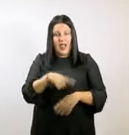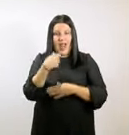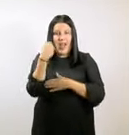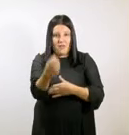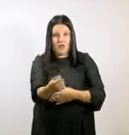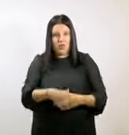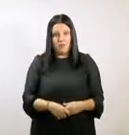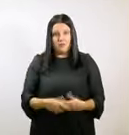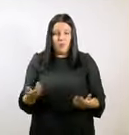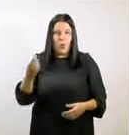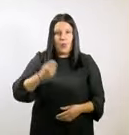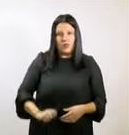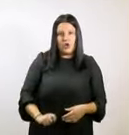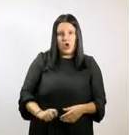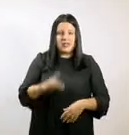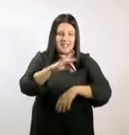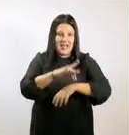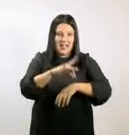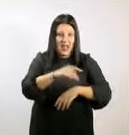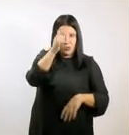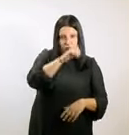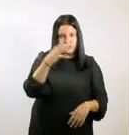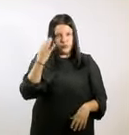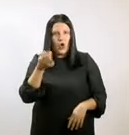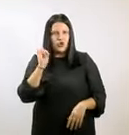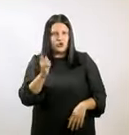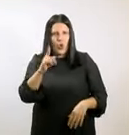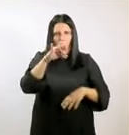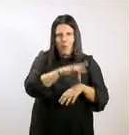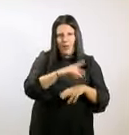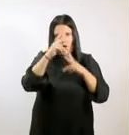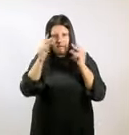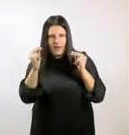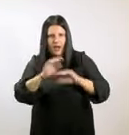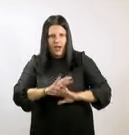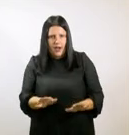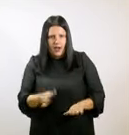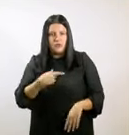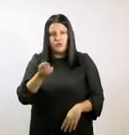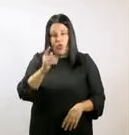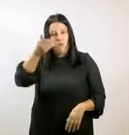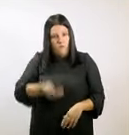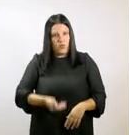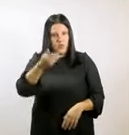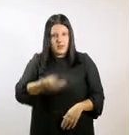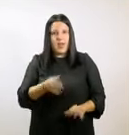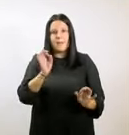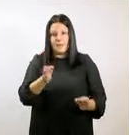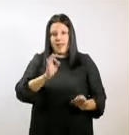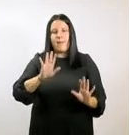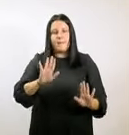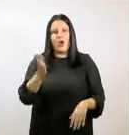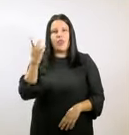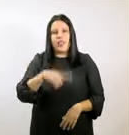los profesionales sanitarios no son solo médicos y enfermeras, son fundamentales, pero también es necesario aumentar el número de